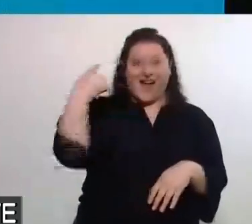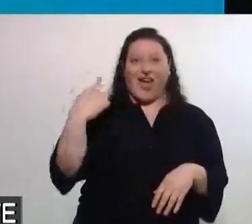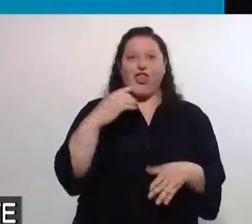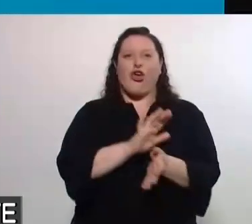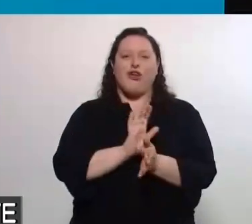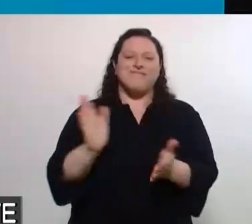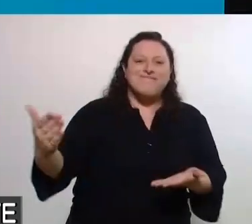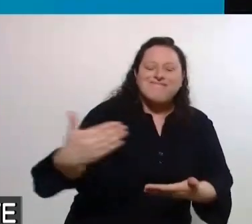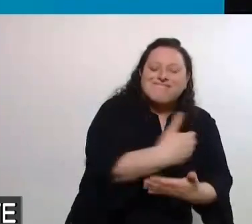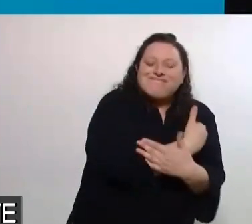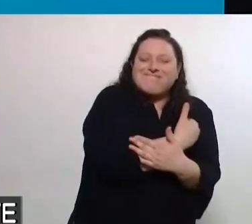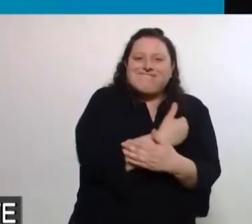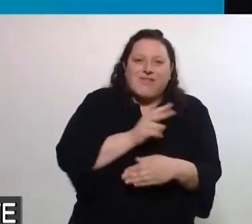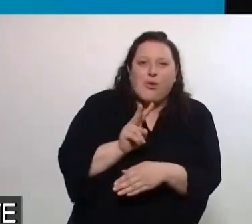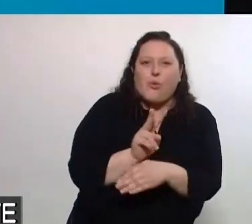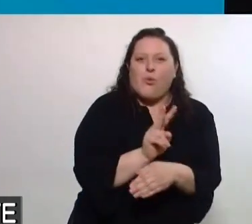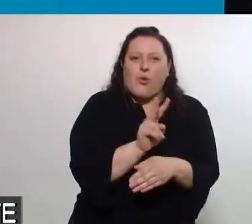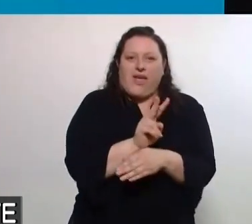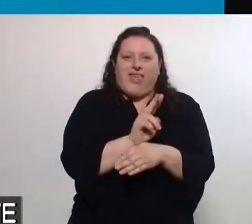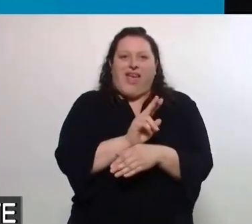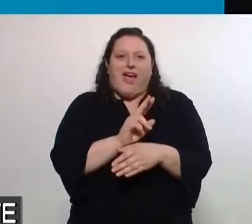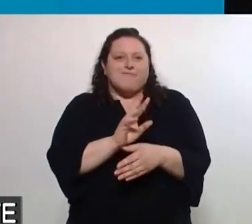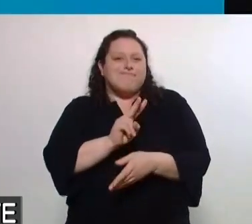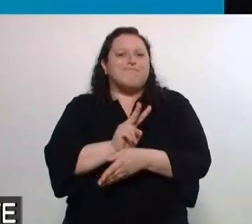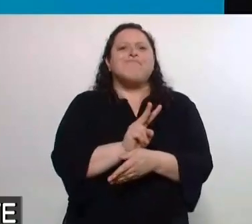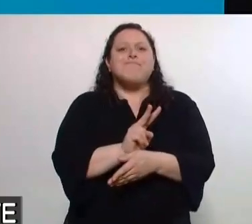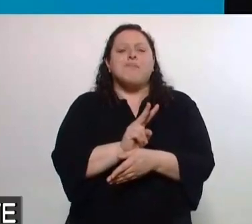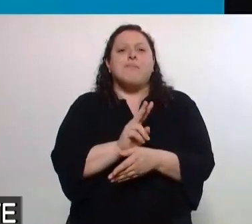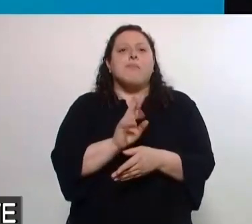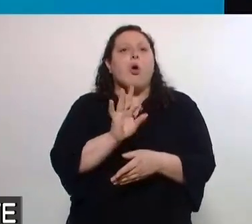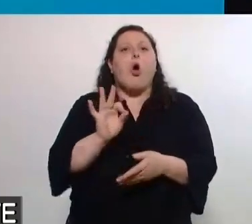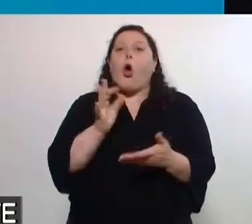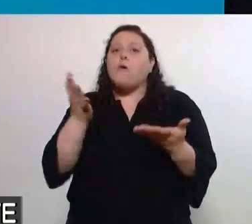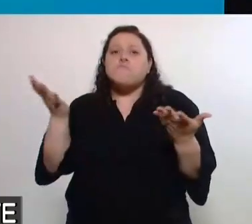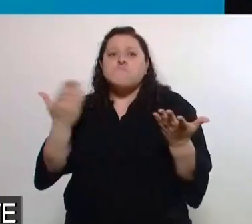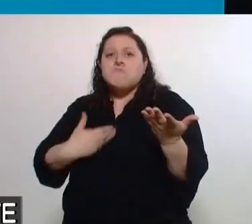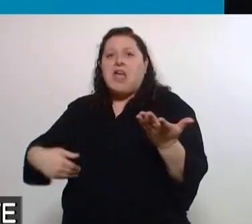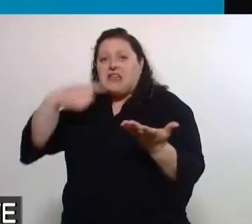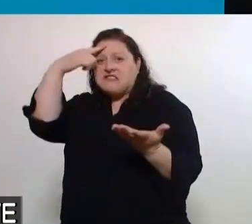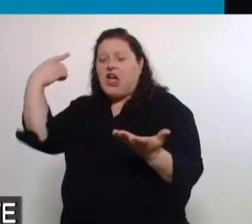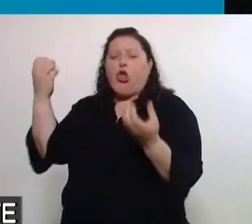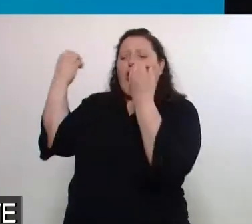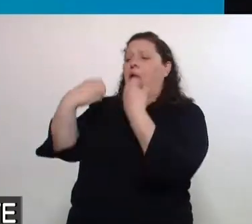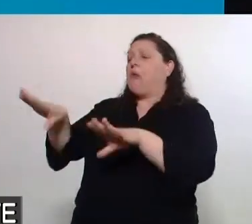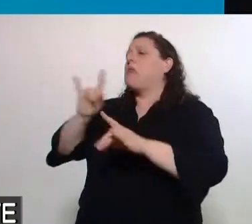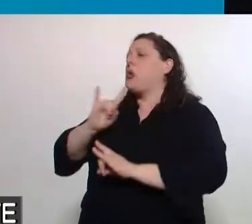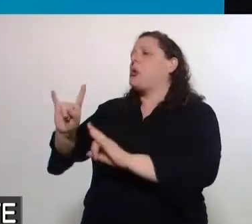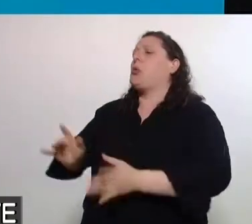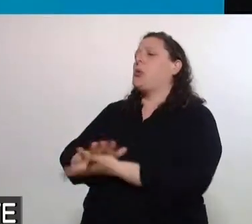abriga, que cuida, que protege, o si hay un Estado que te abandona la suerte,